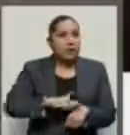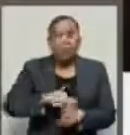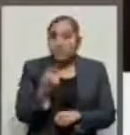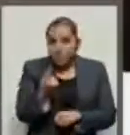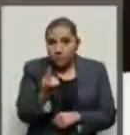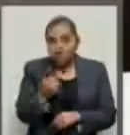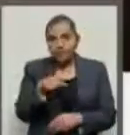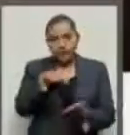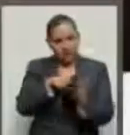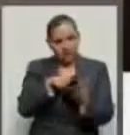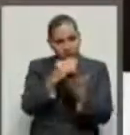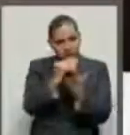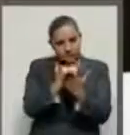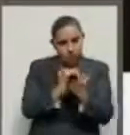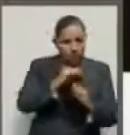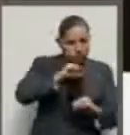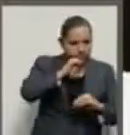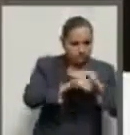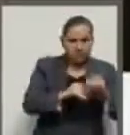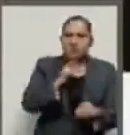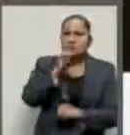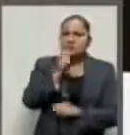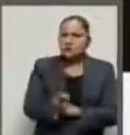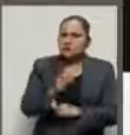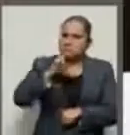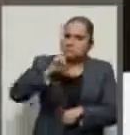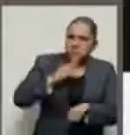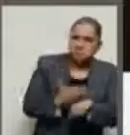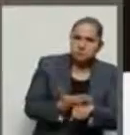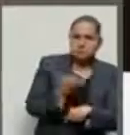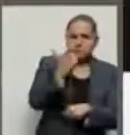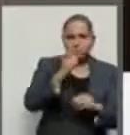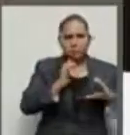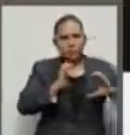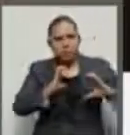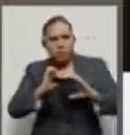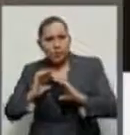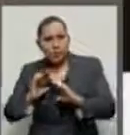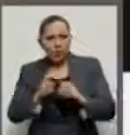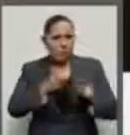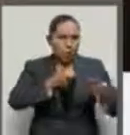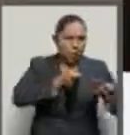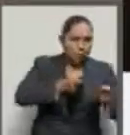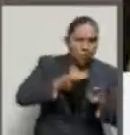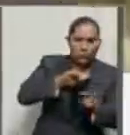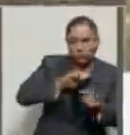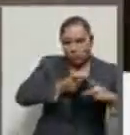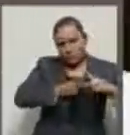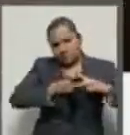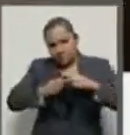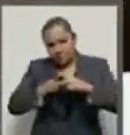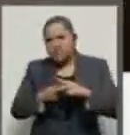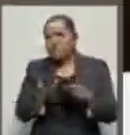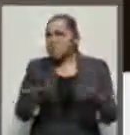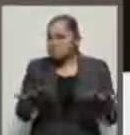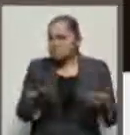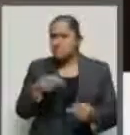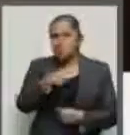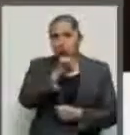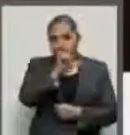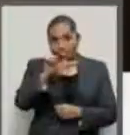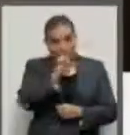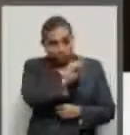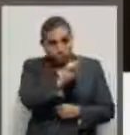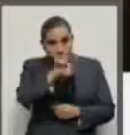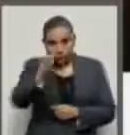ley responsable y prudente, porque se consideran beneficios fiscales para los